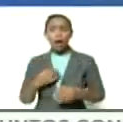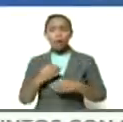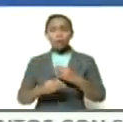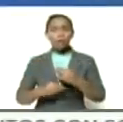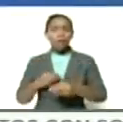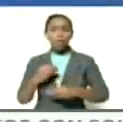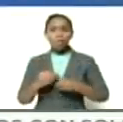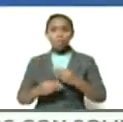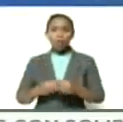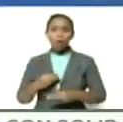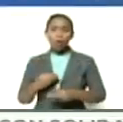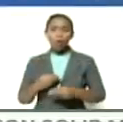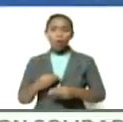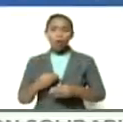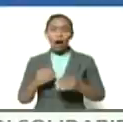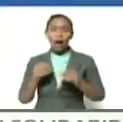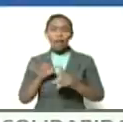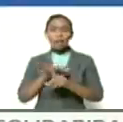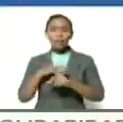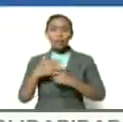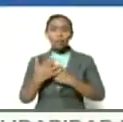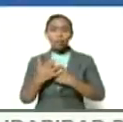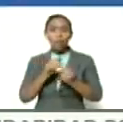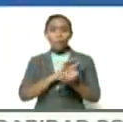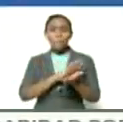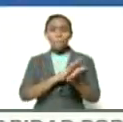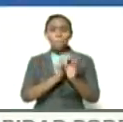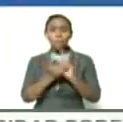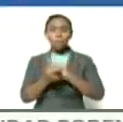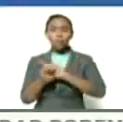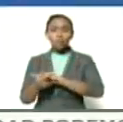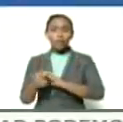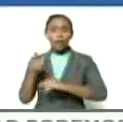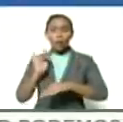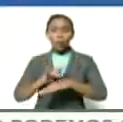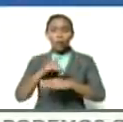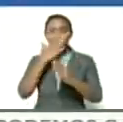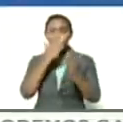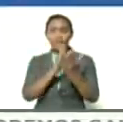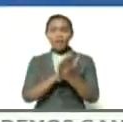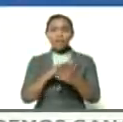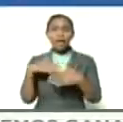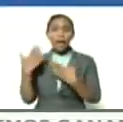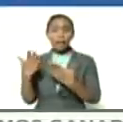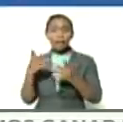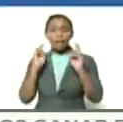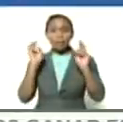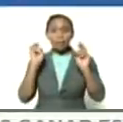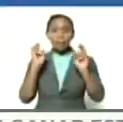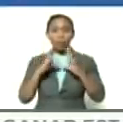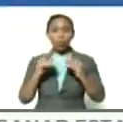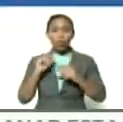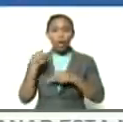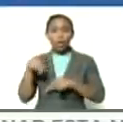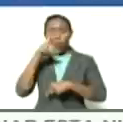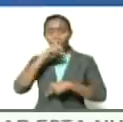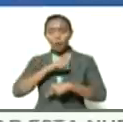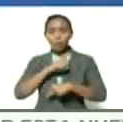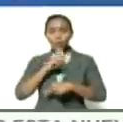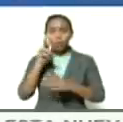adaptando a las circunstancias cambiantes que nos ha tocado enfrentar en el transcurso de todos estos años